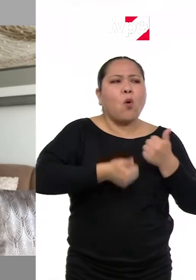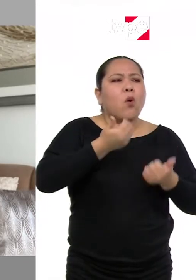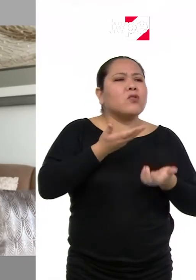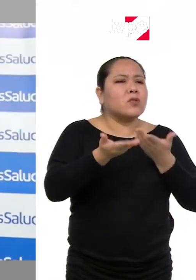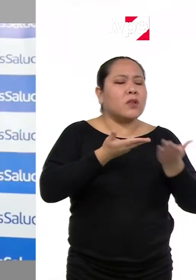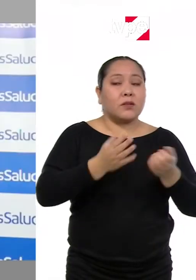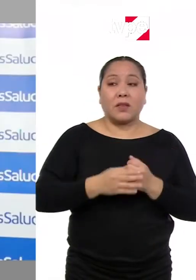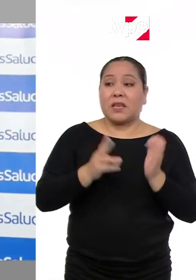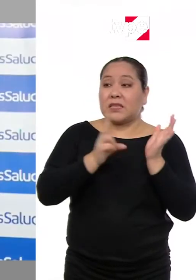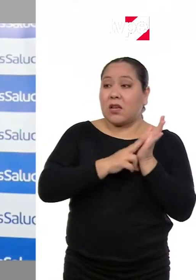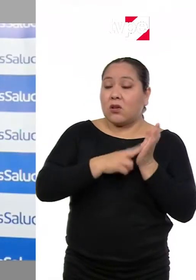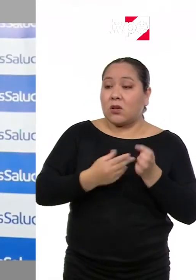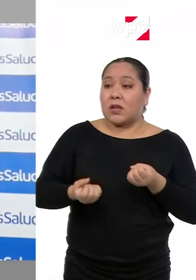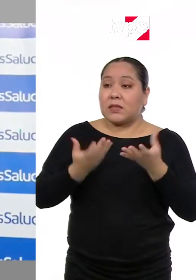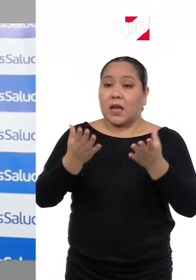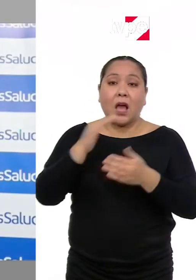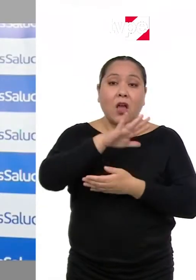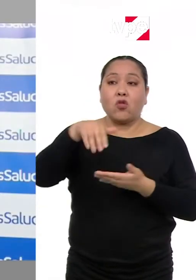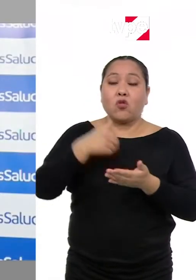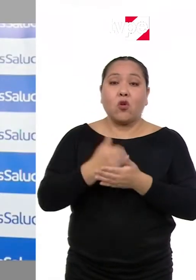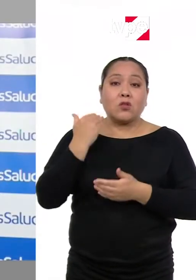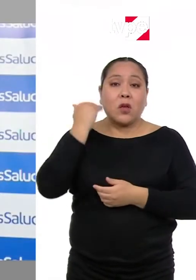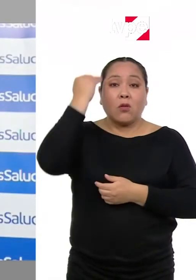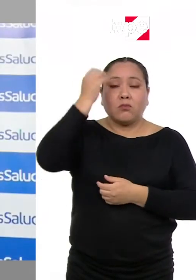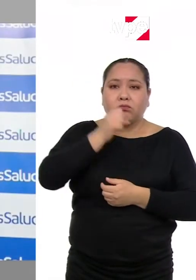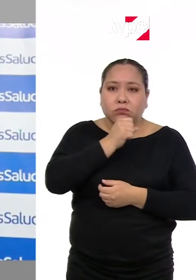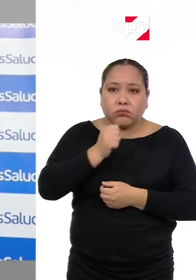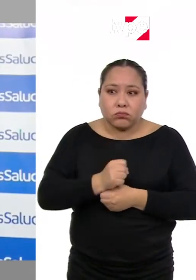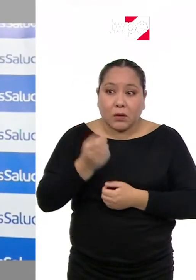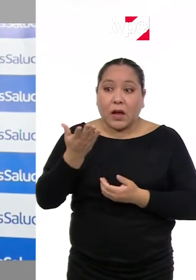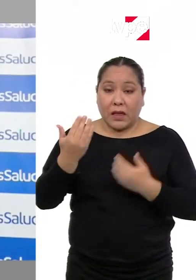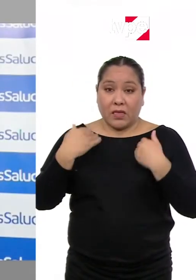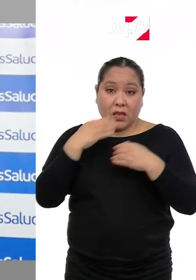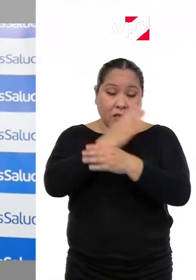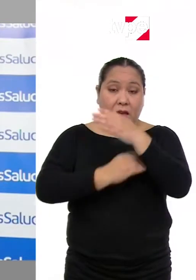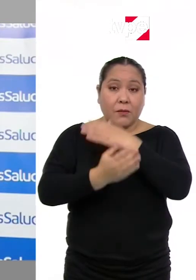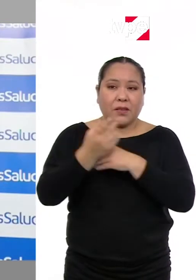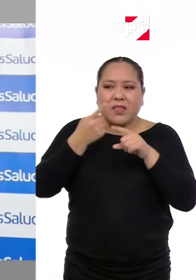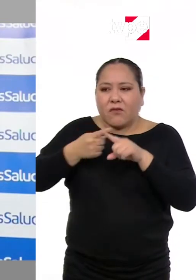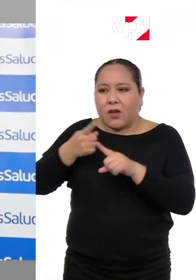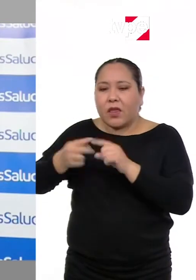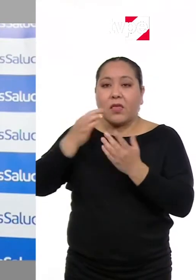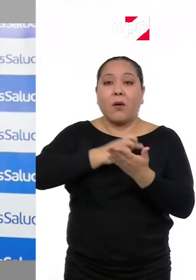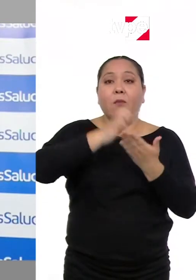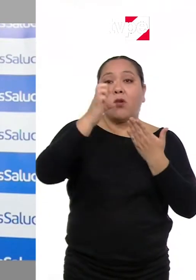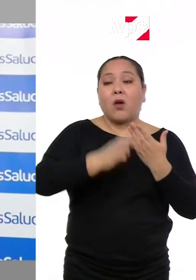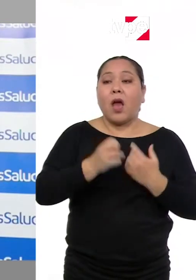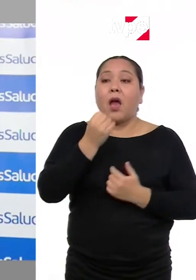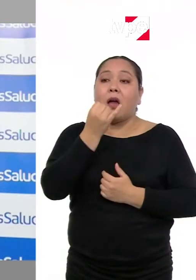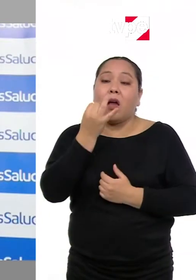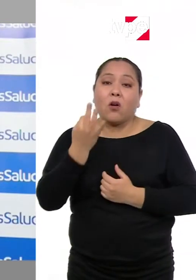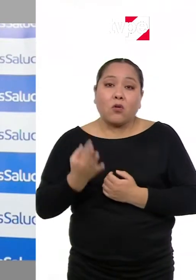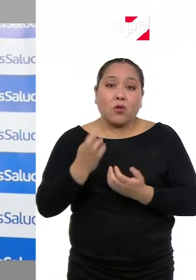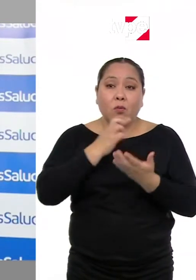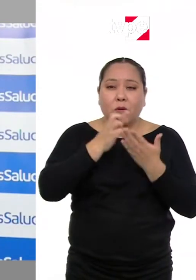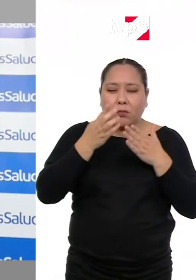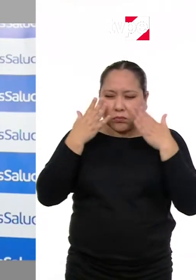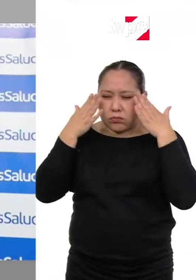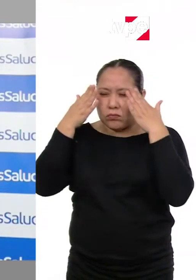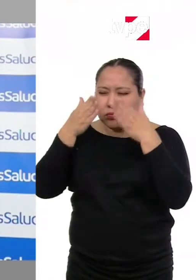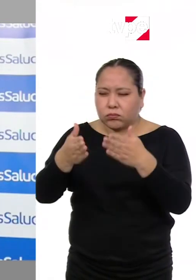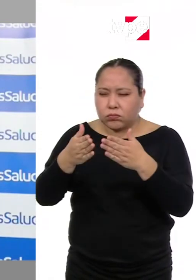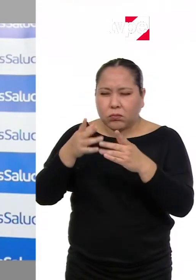ofreciendo? E-Salud les ofrece a todos los adultos mayores con discapacidad diversos programas. Algunos de ellos